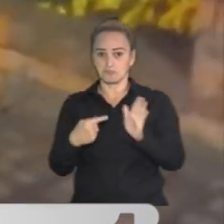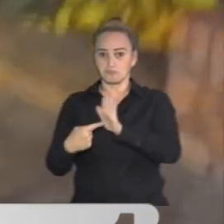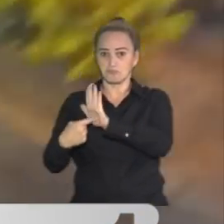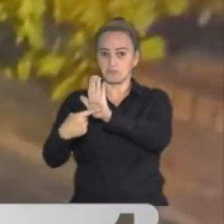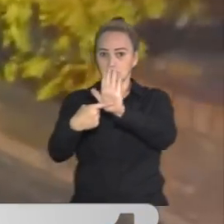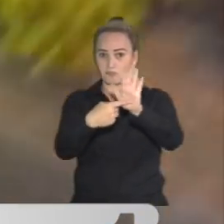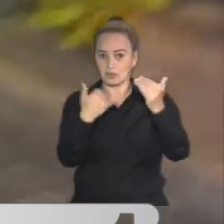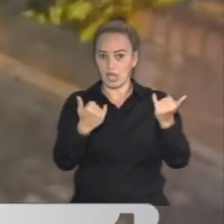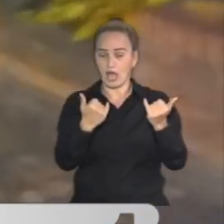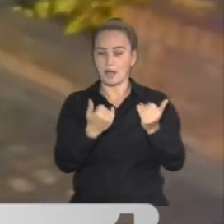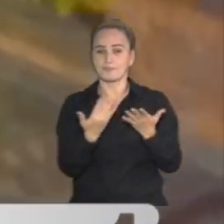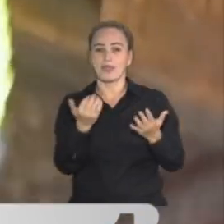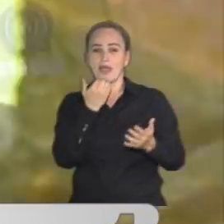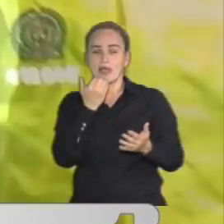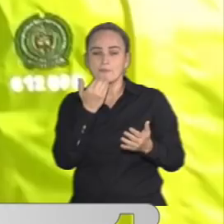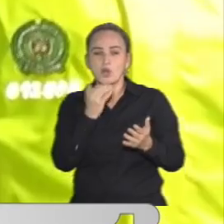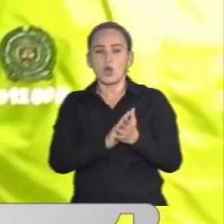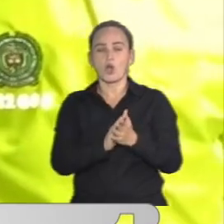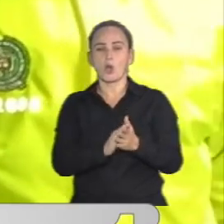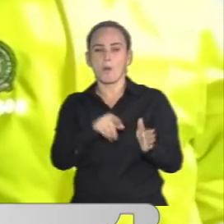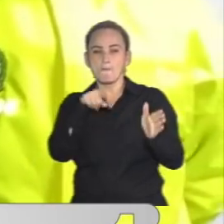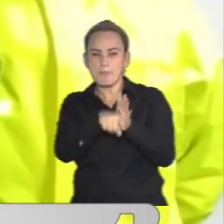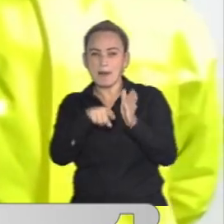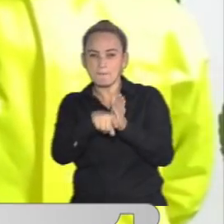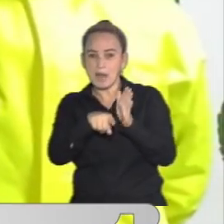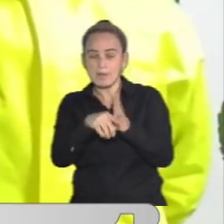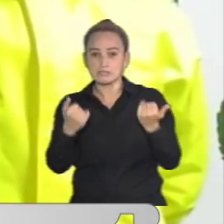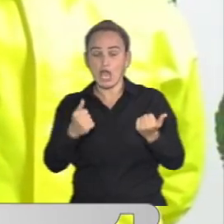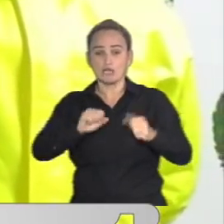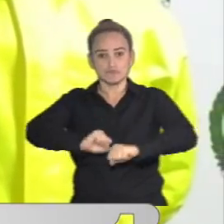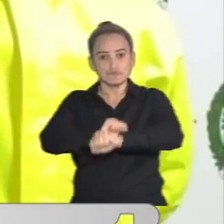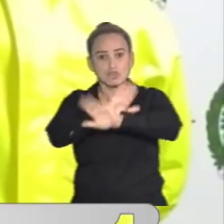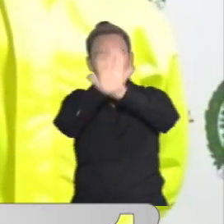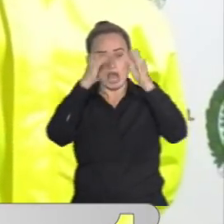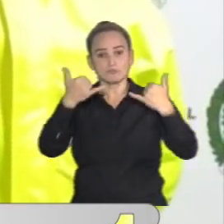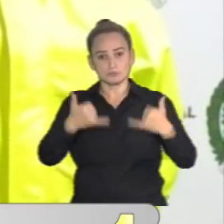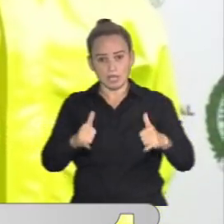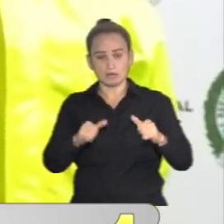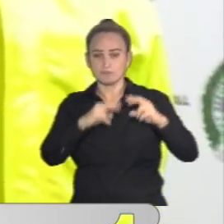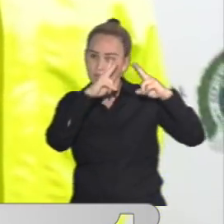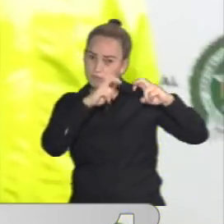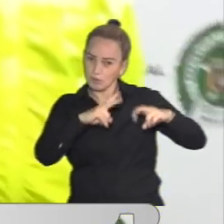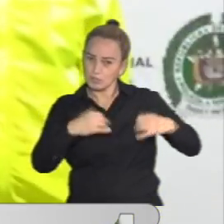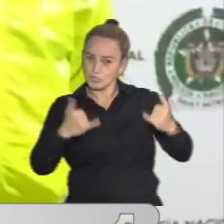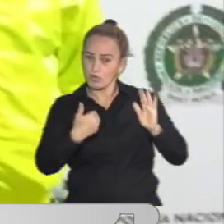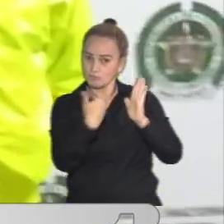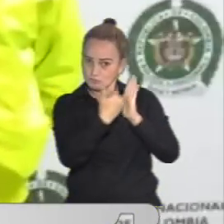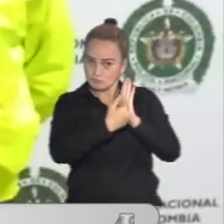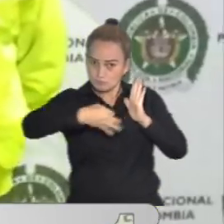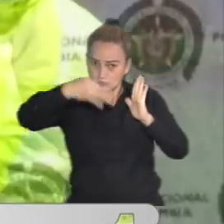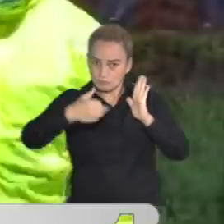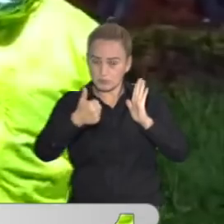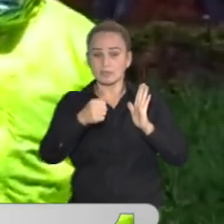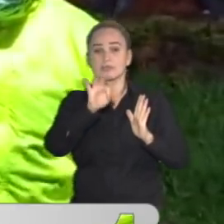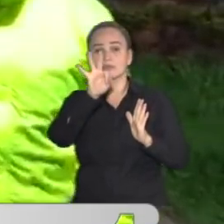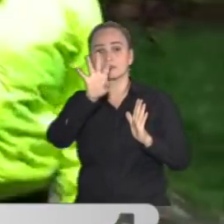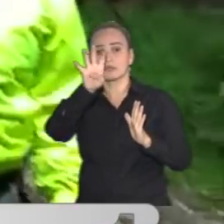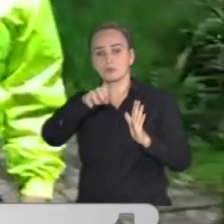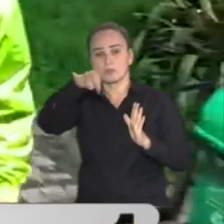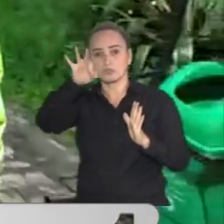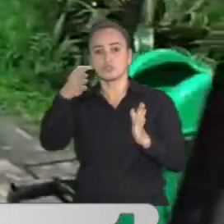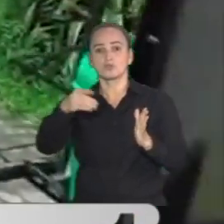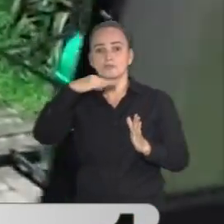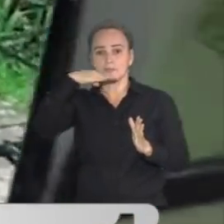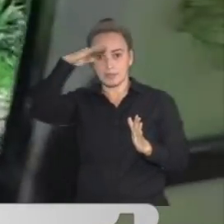esclarecimientos de homicidios, logrando el 35% de los esclarecimientos en todo el área metropolitana y el 39%